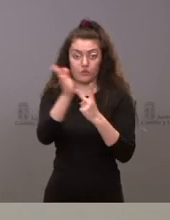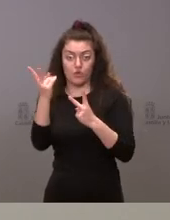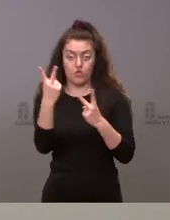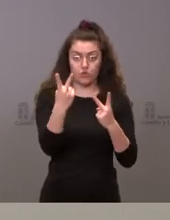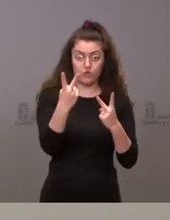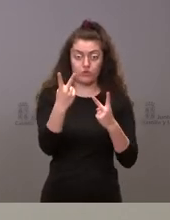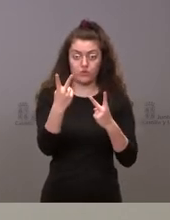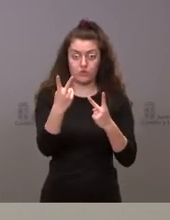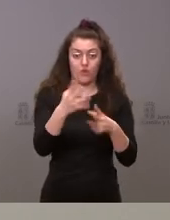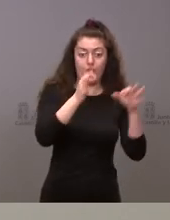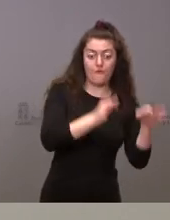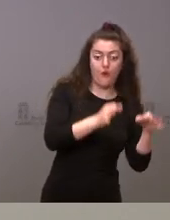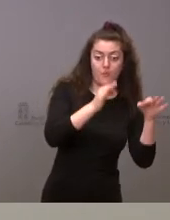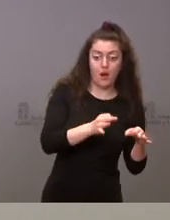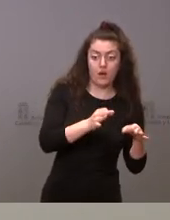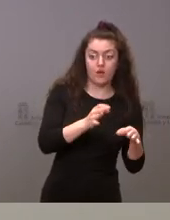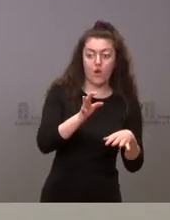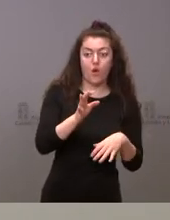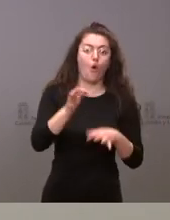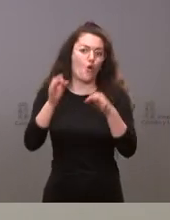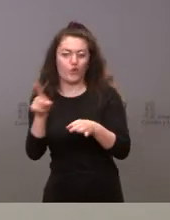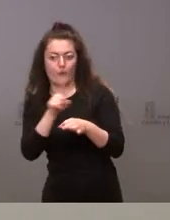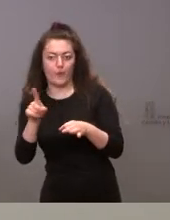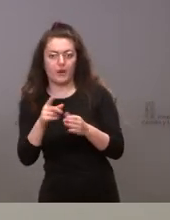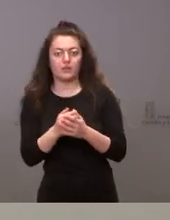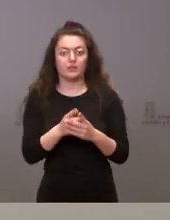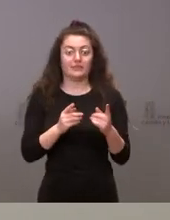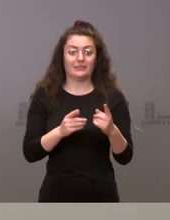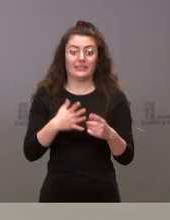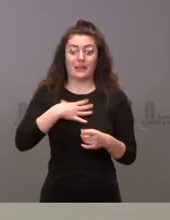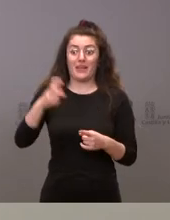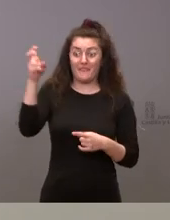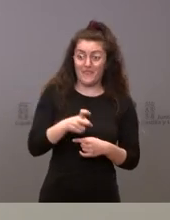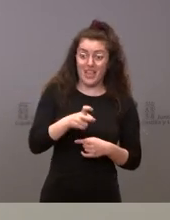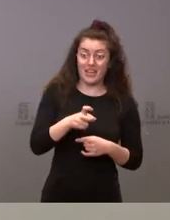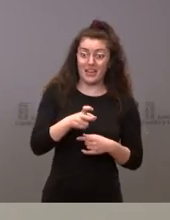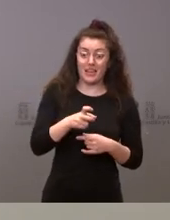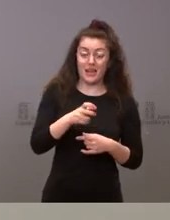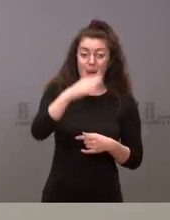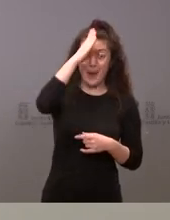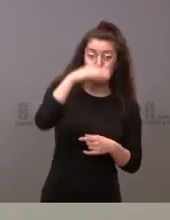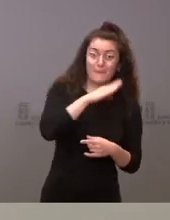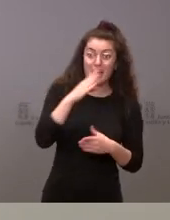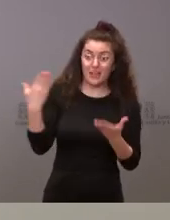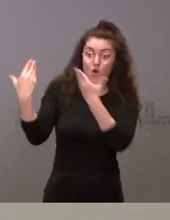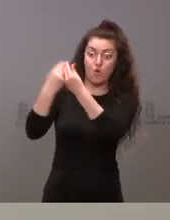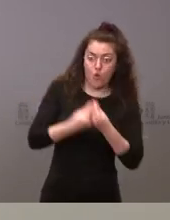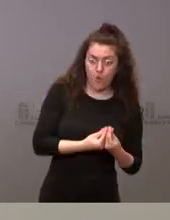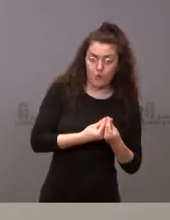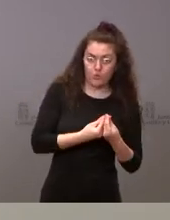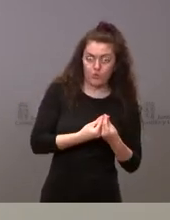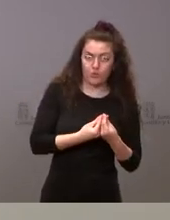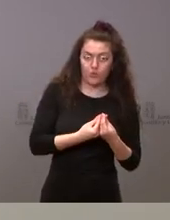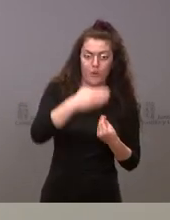tanto si es vía formal como informal primero los que vengan acompañados de su padre de sus padres padre o madre o ambos